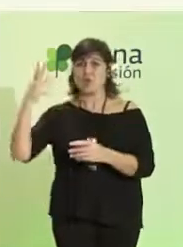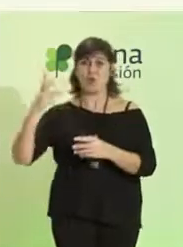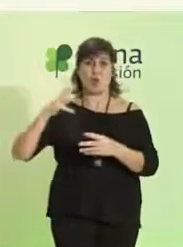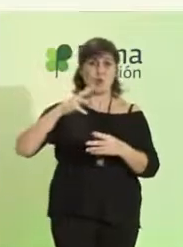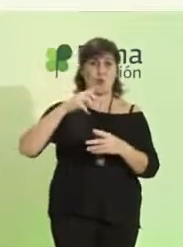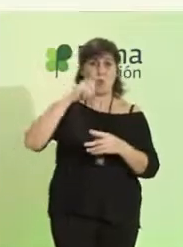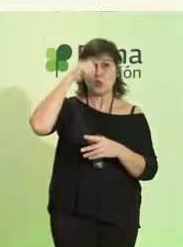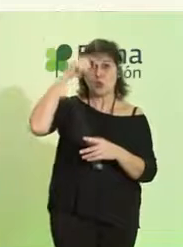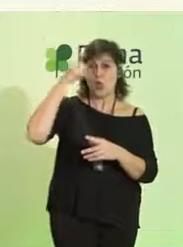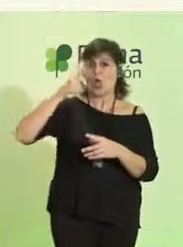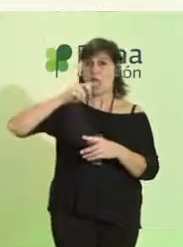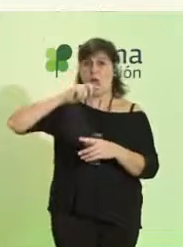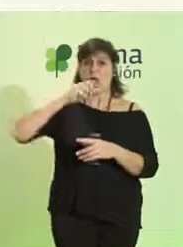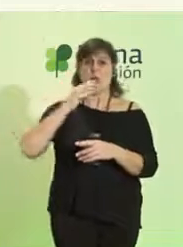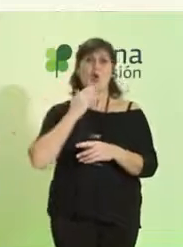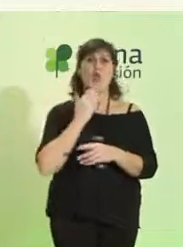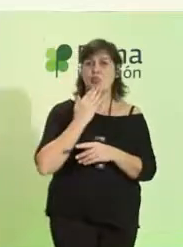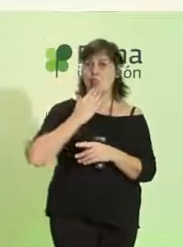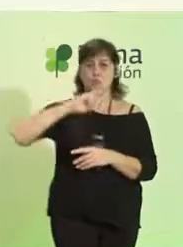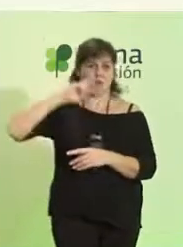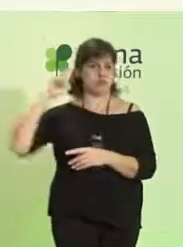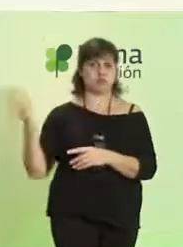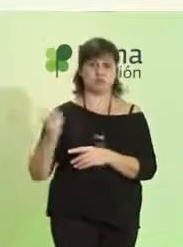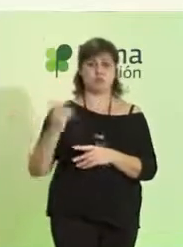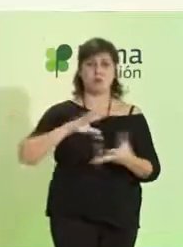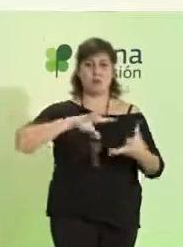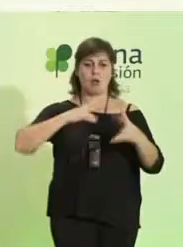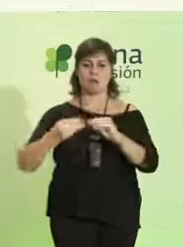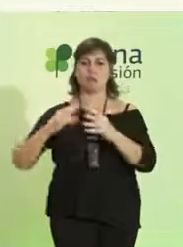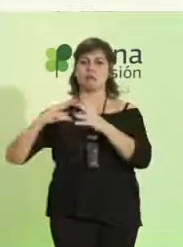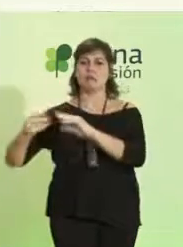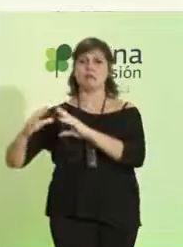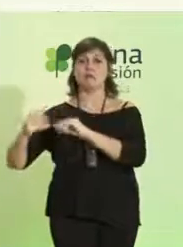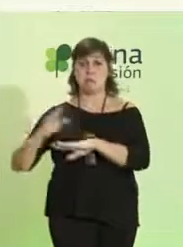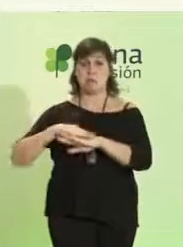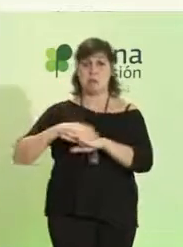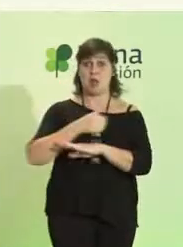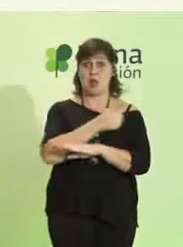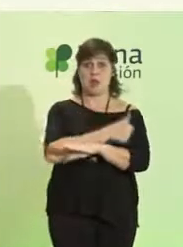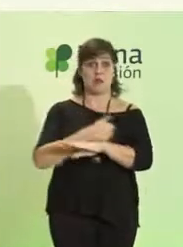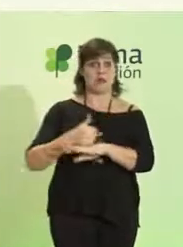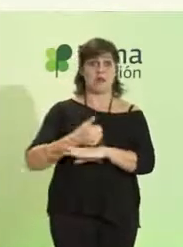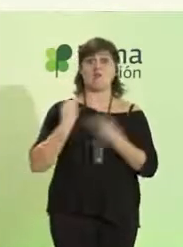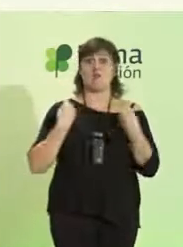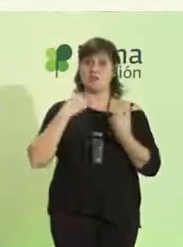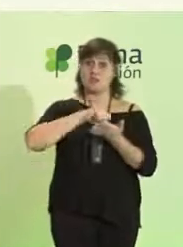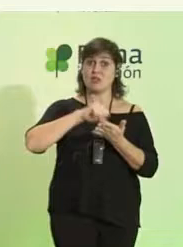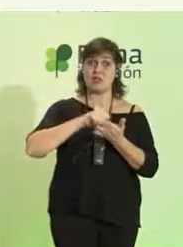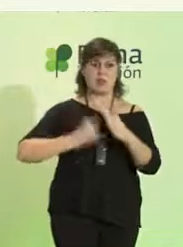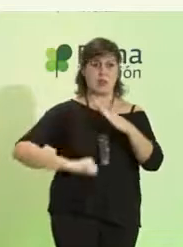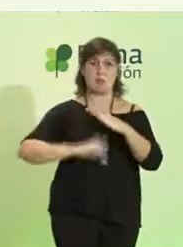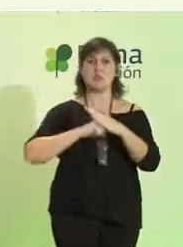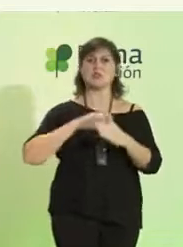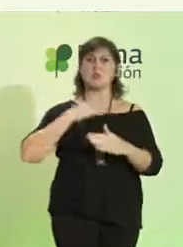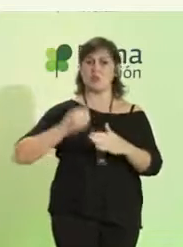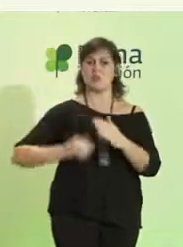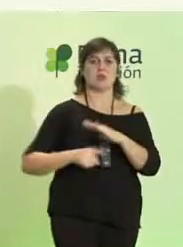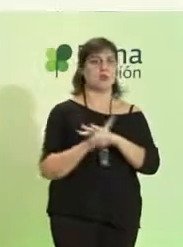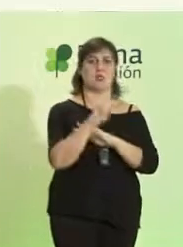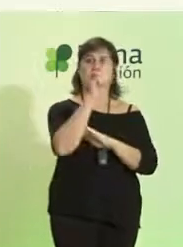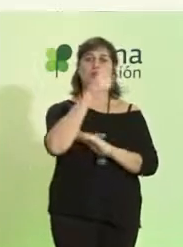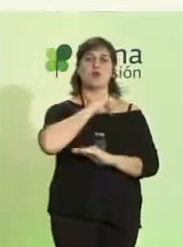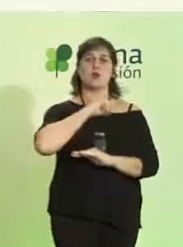a los aspectos culturales o lúdicos, en que cualquier ciudadano que viva en Sevilla pueda desarrollar al máximo de su potencial individual,